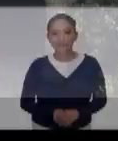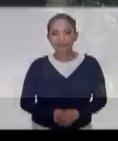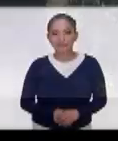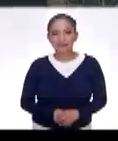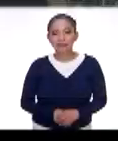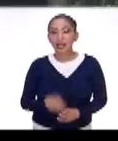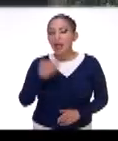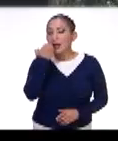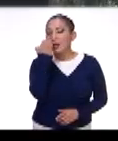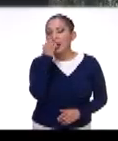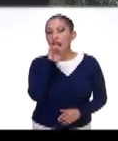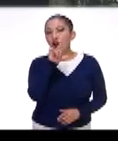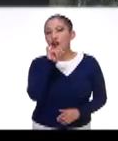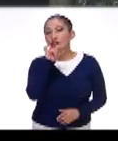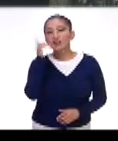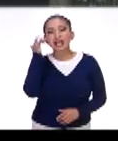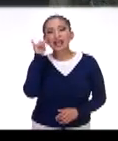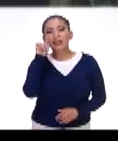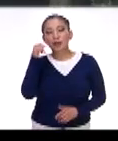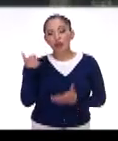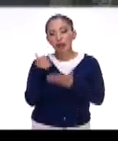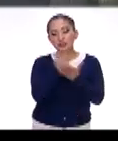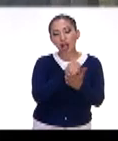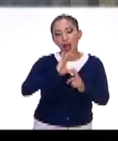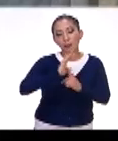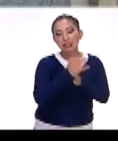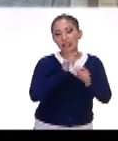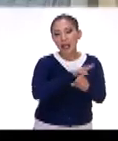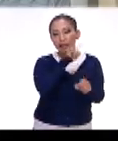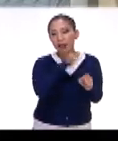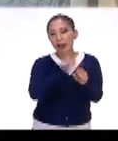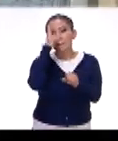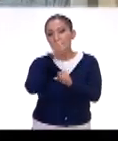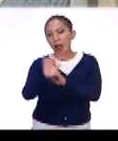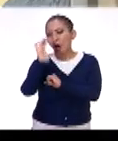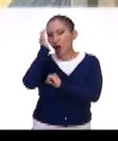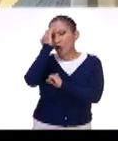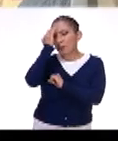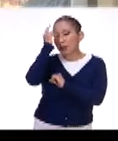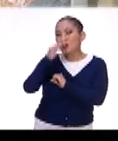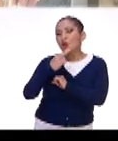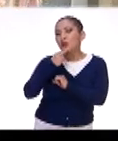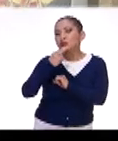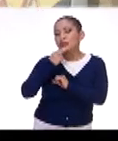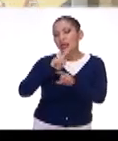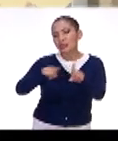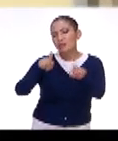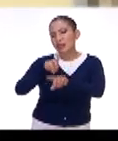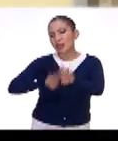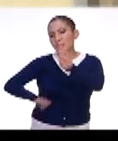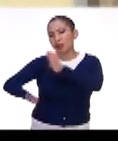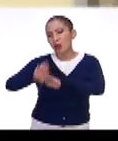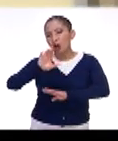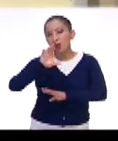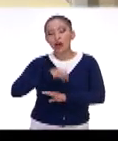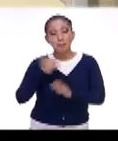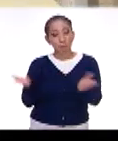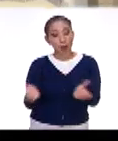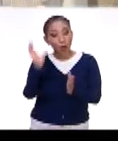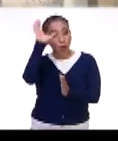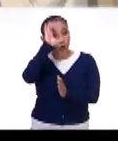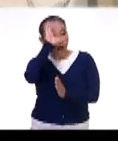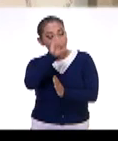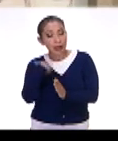El Colegio de San Ildefonso, en colaboración con la Comisión Nacional para el Conocimiento y Uso de la Biodiversidad, promotora